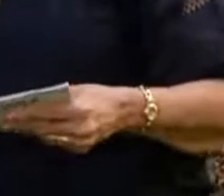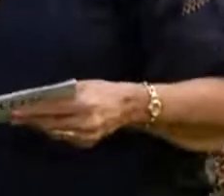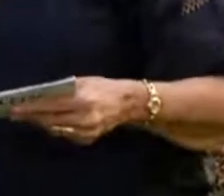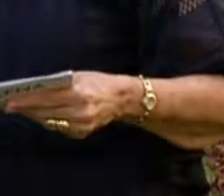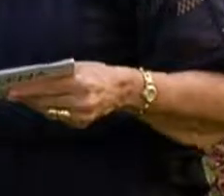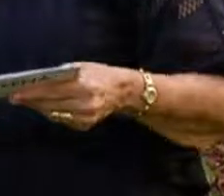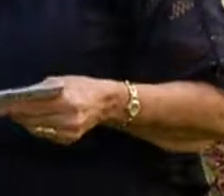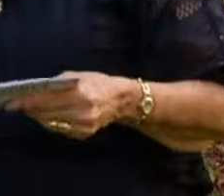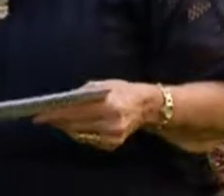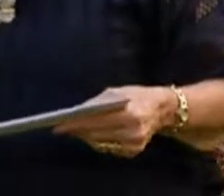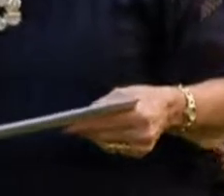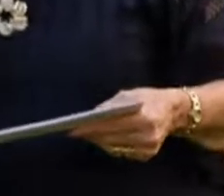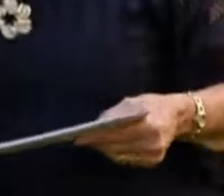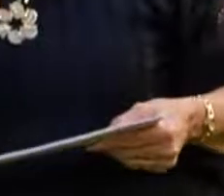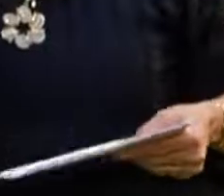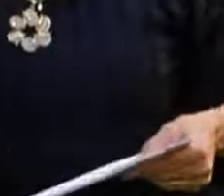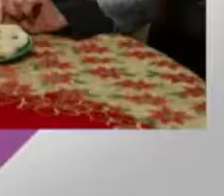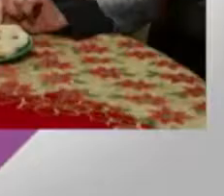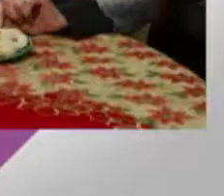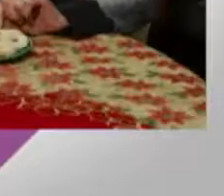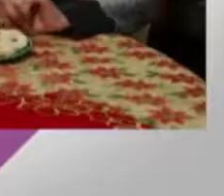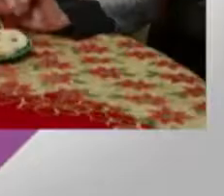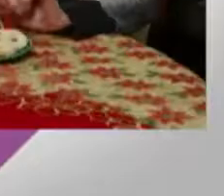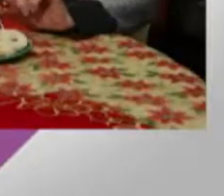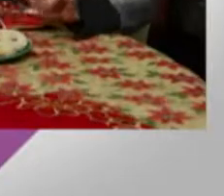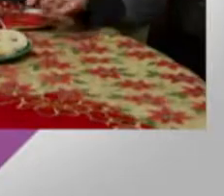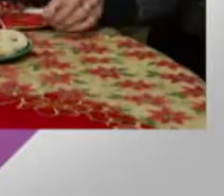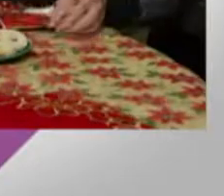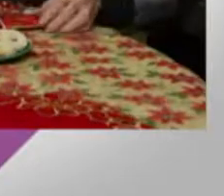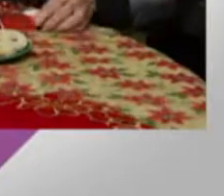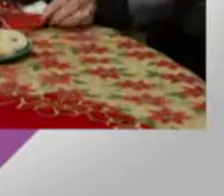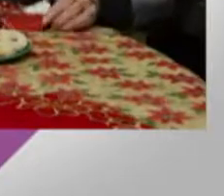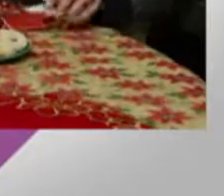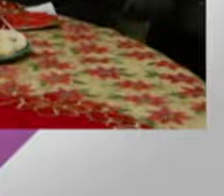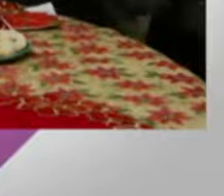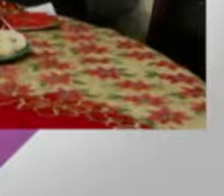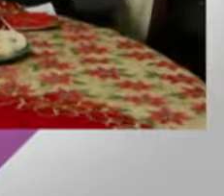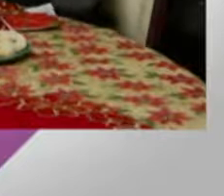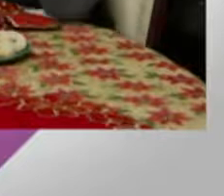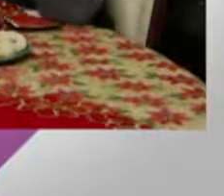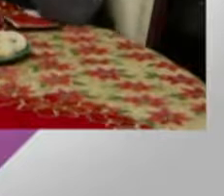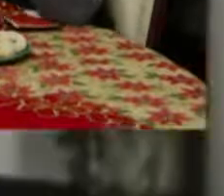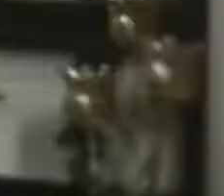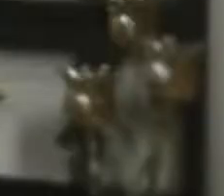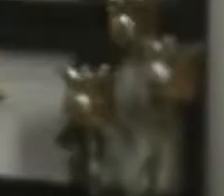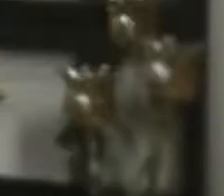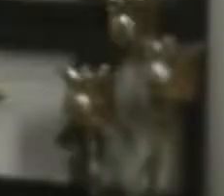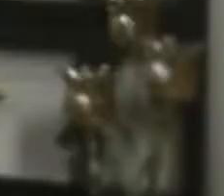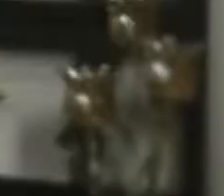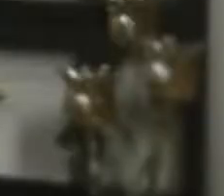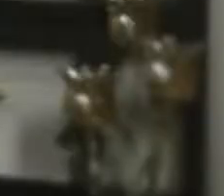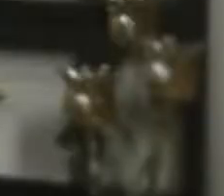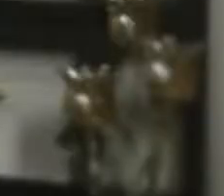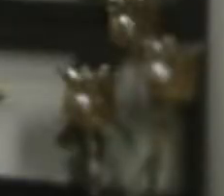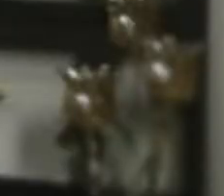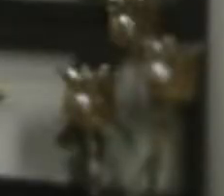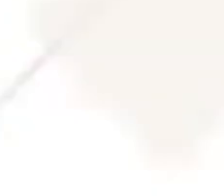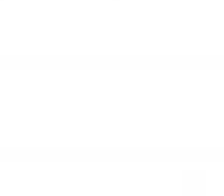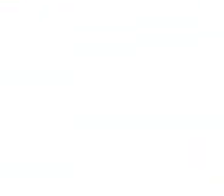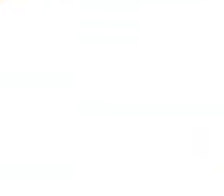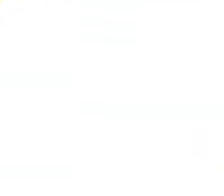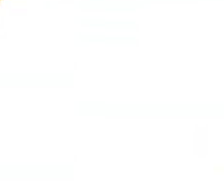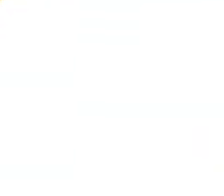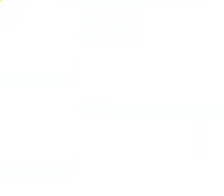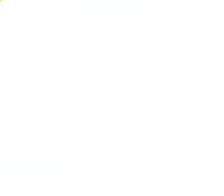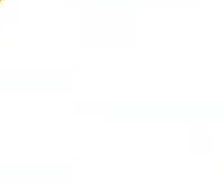sábados a las 11 de la mañana y los domingos en su repetición a las 6 de la mañana. Ya saben, los espero. Vida